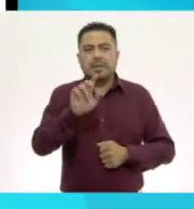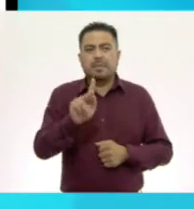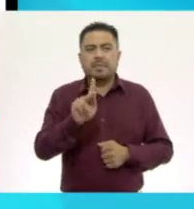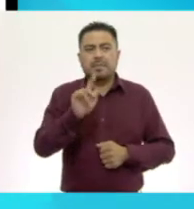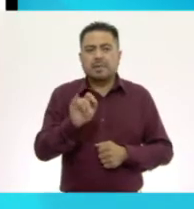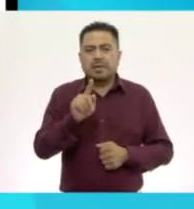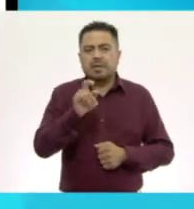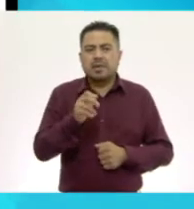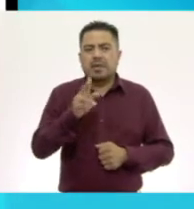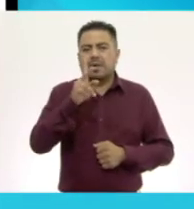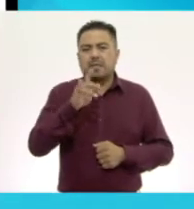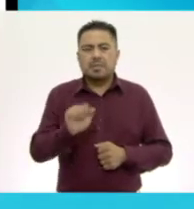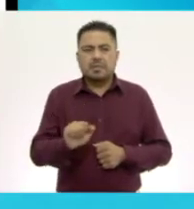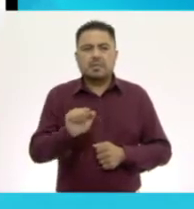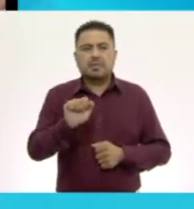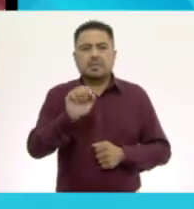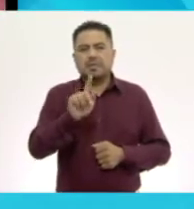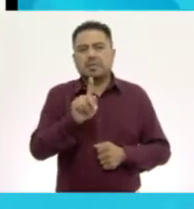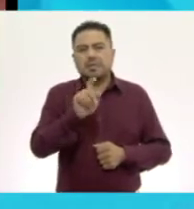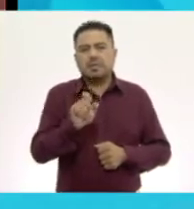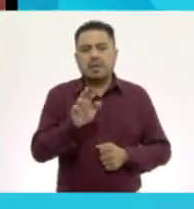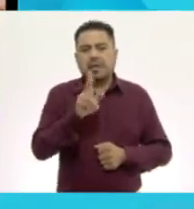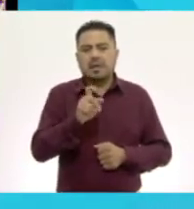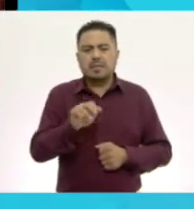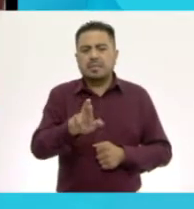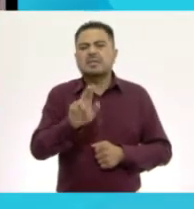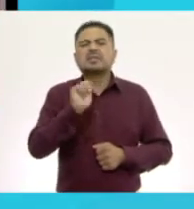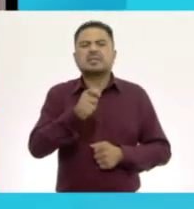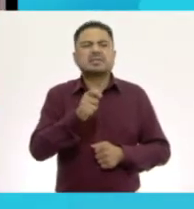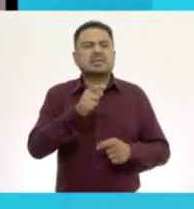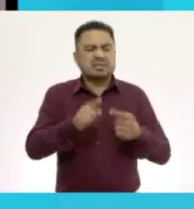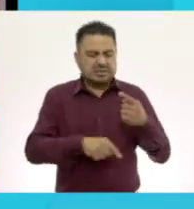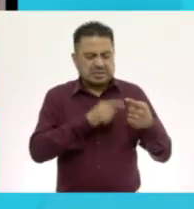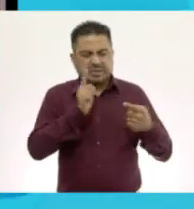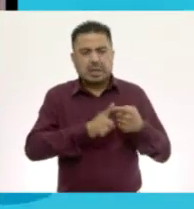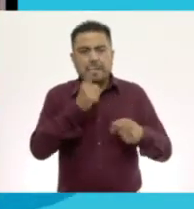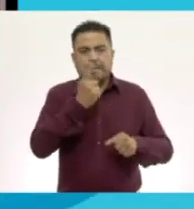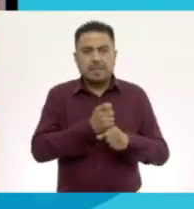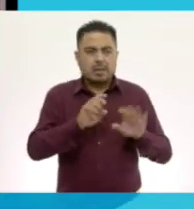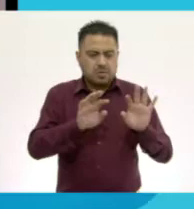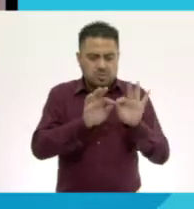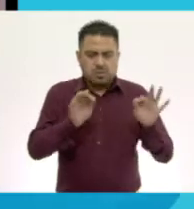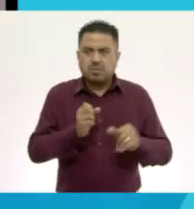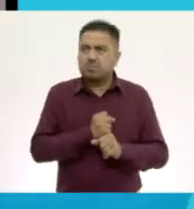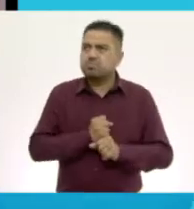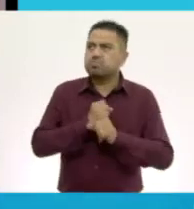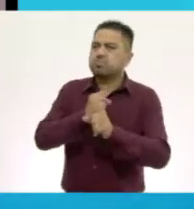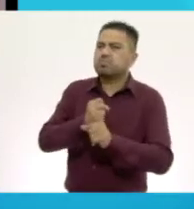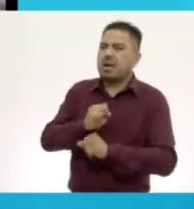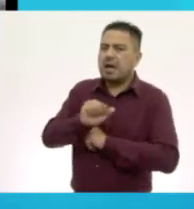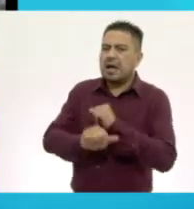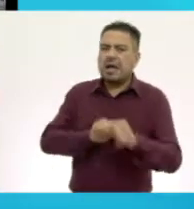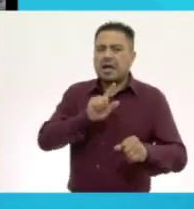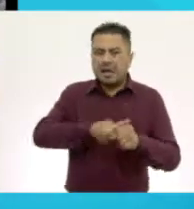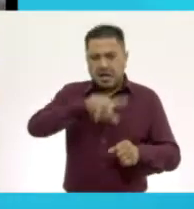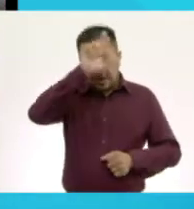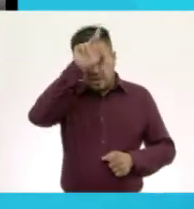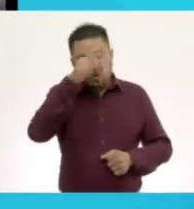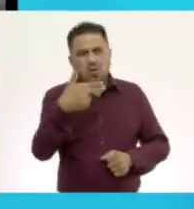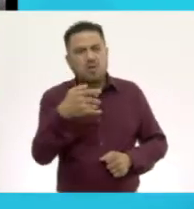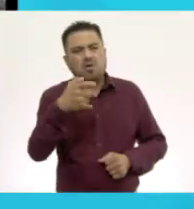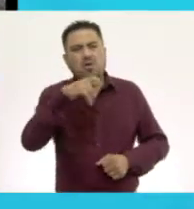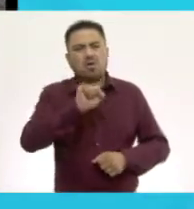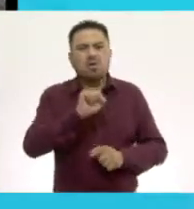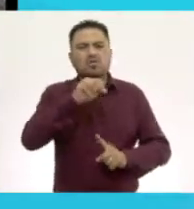dermis y la hipodermis. La epidermis es la primer capa que nos protege de bichos, hongos y bacterias.